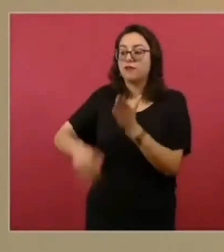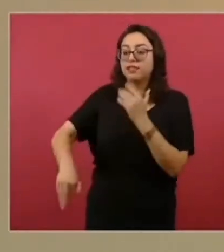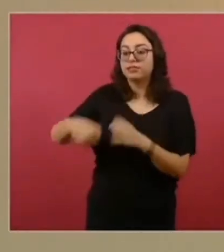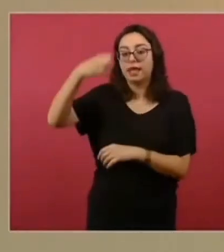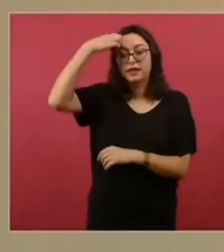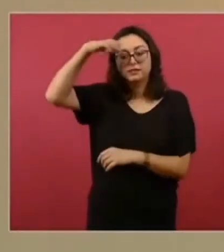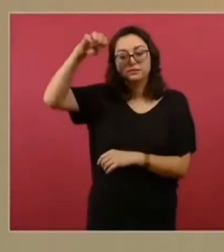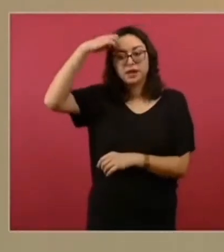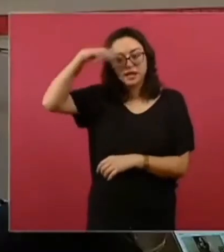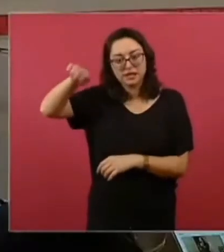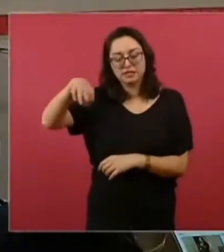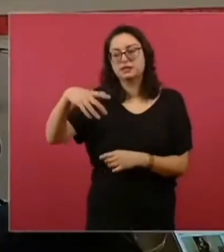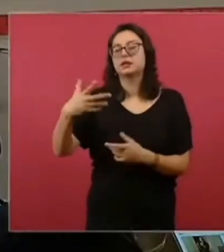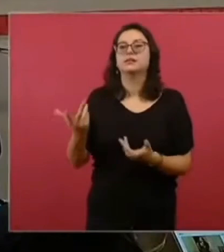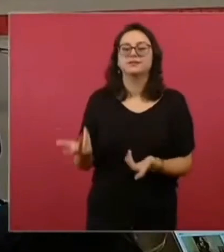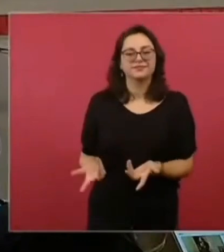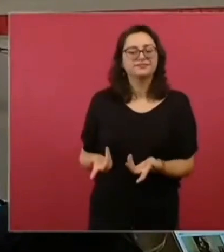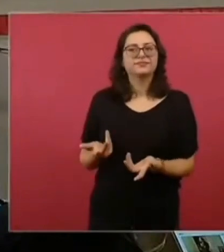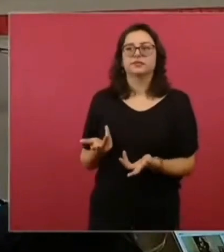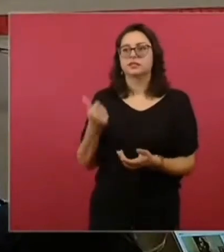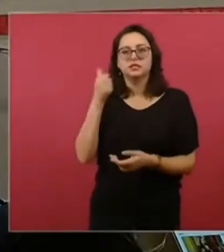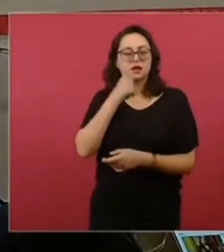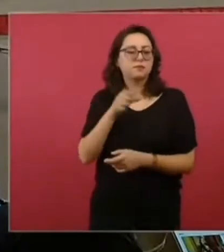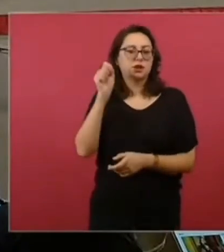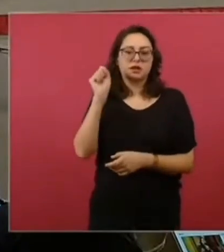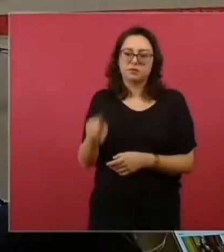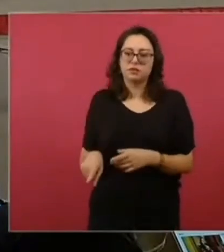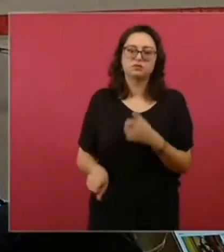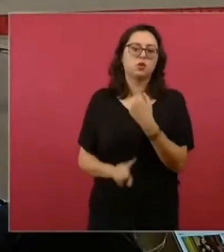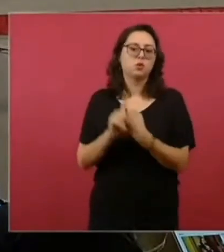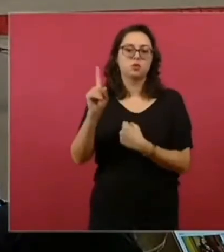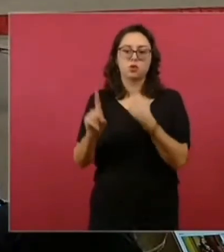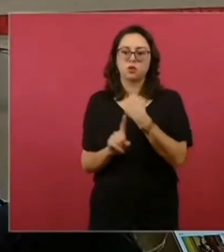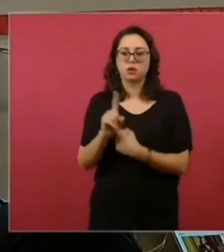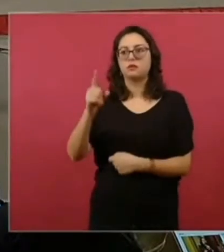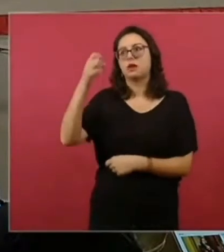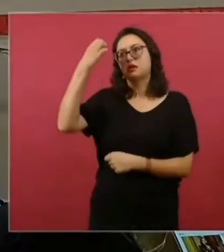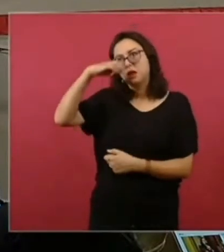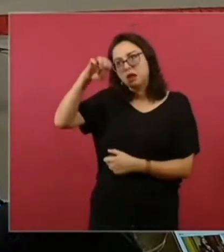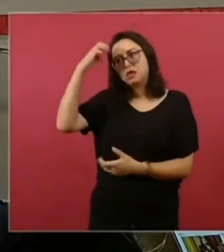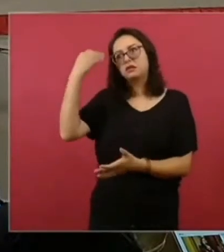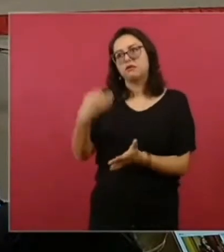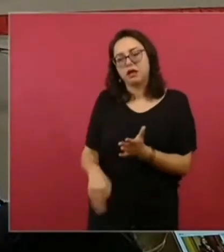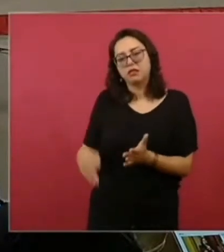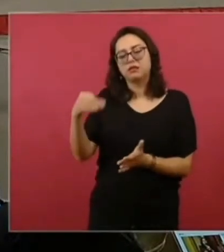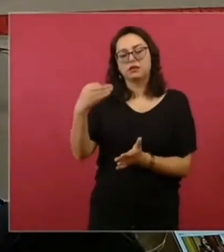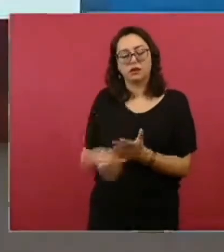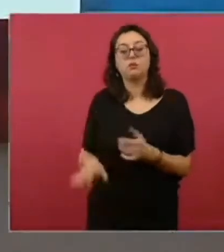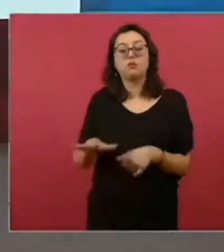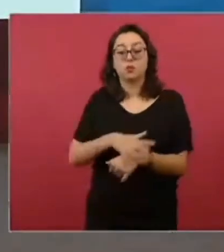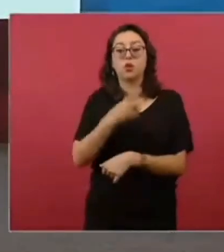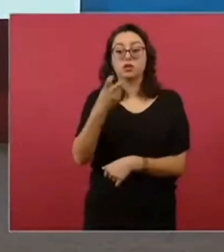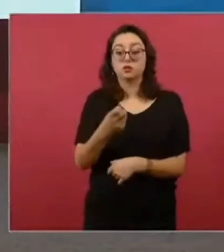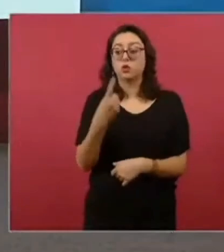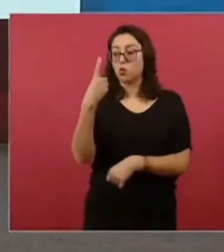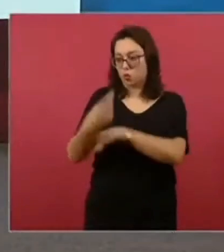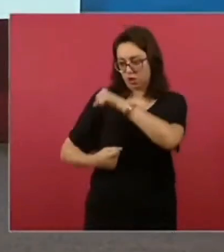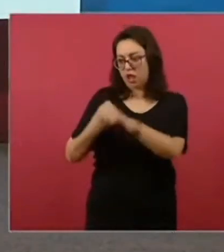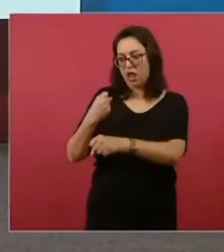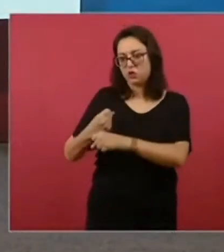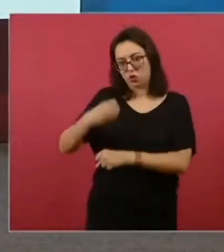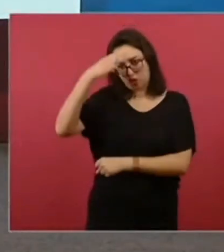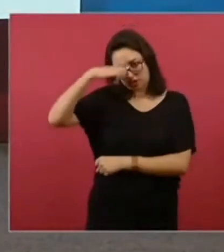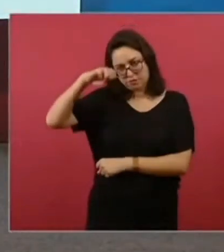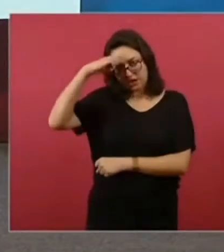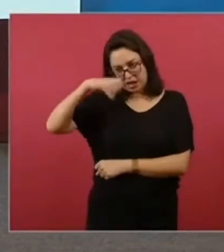experiencia, se hace un círculo vicioso que nosotros lo vamos a revertir en un círculo virtuoso. La particularidad de Jóvenes